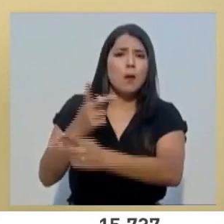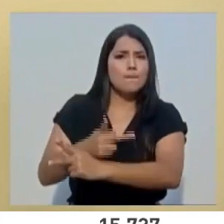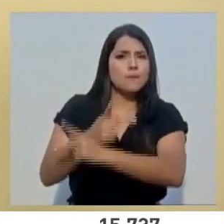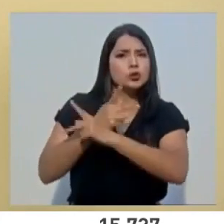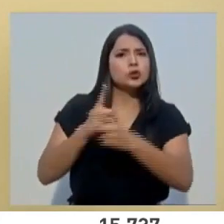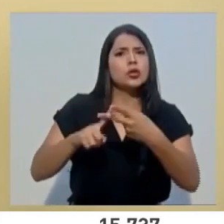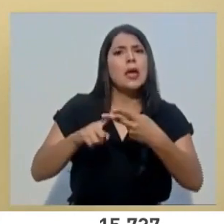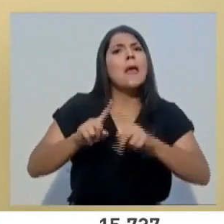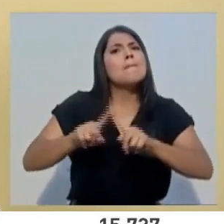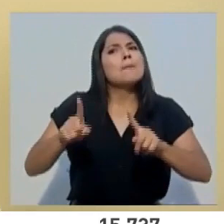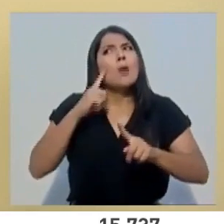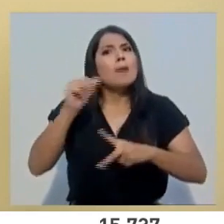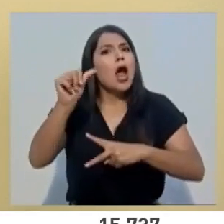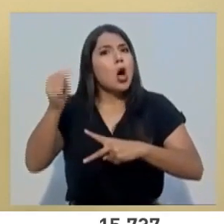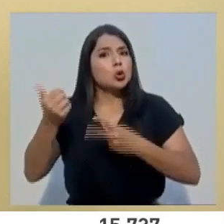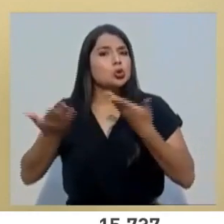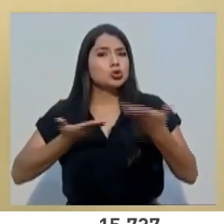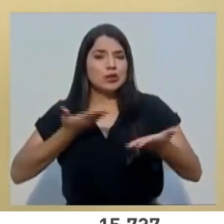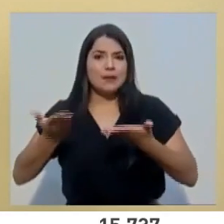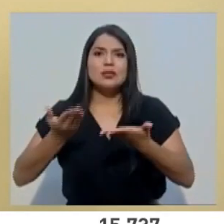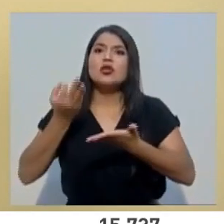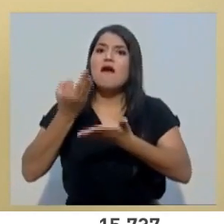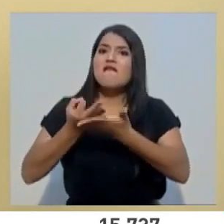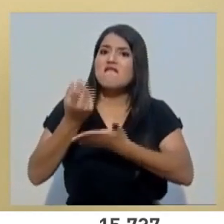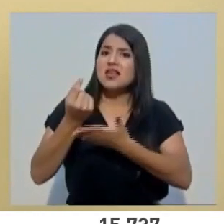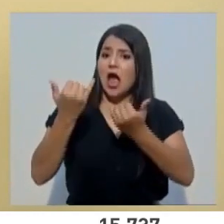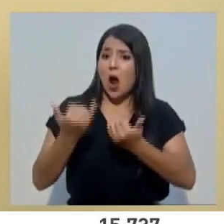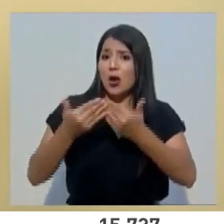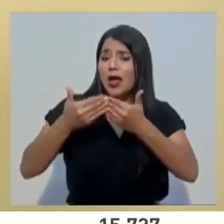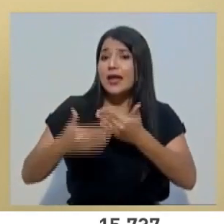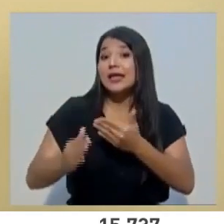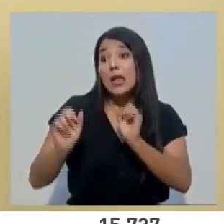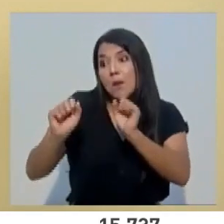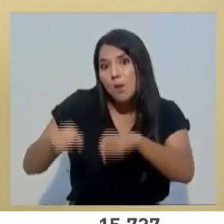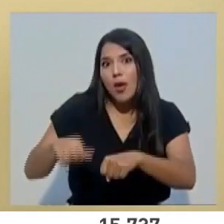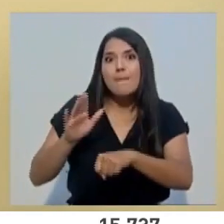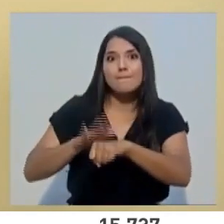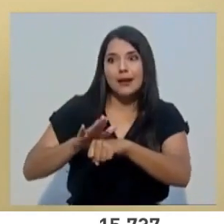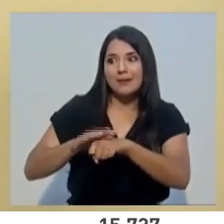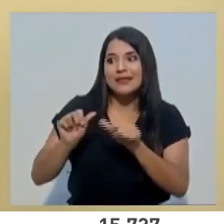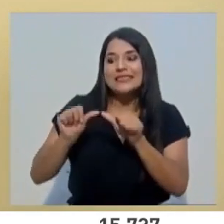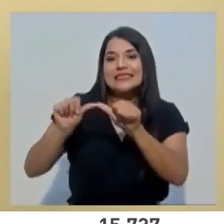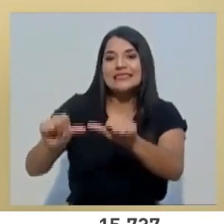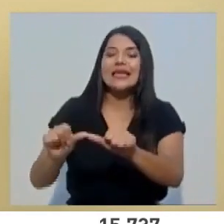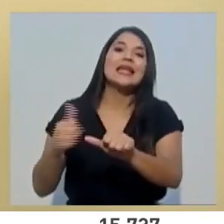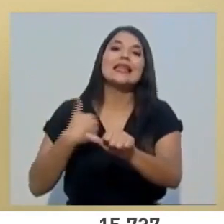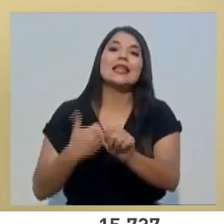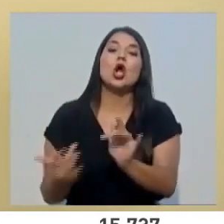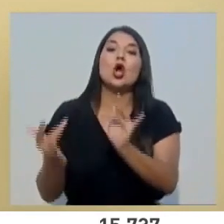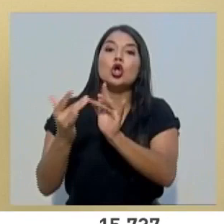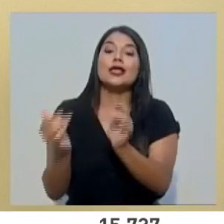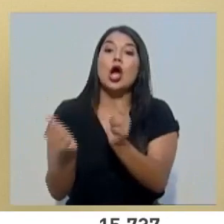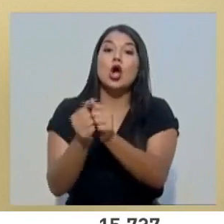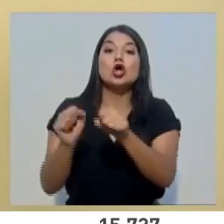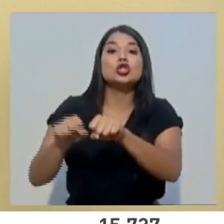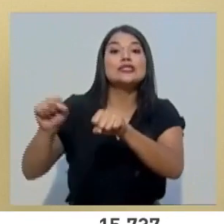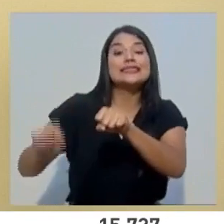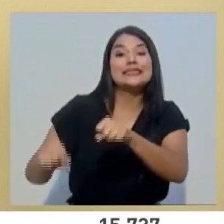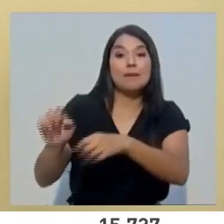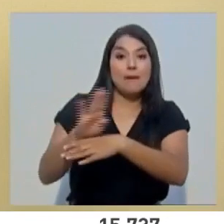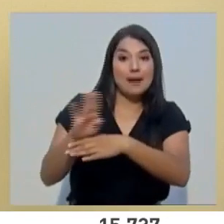para otros servicios financieros que les permitan en adelante continuar vinculados al sistema